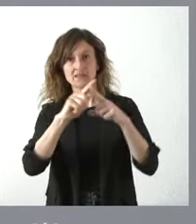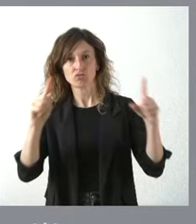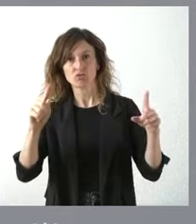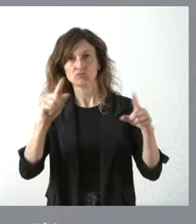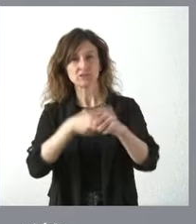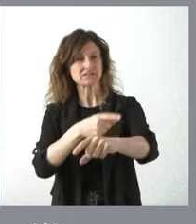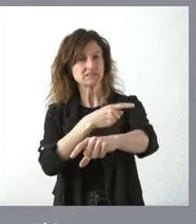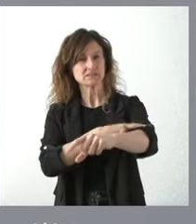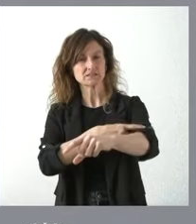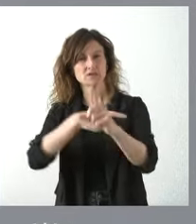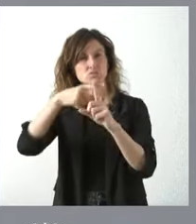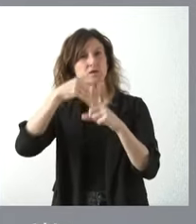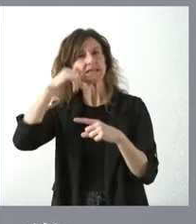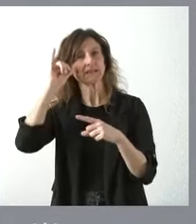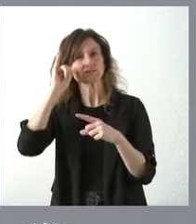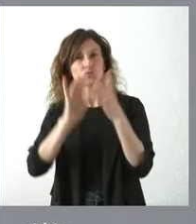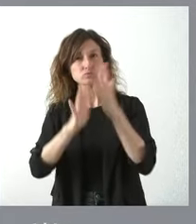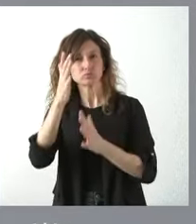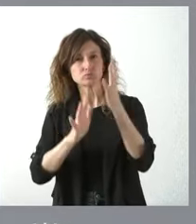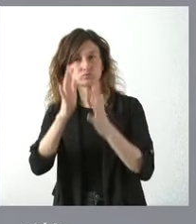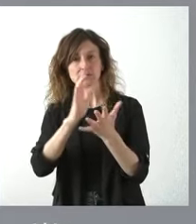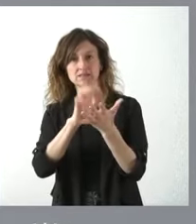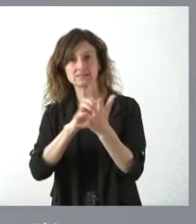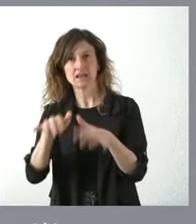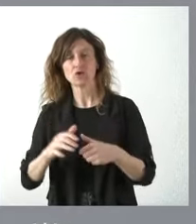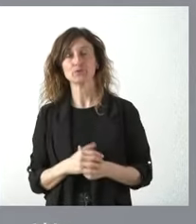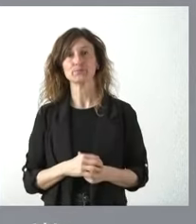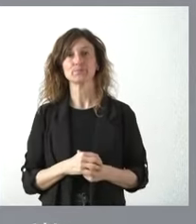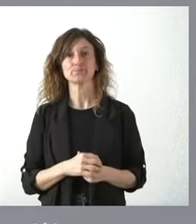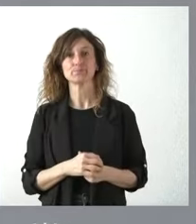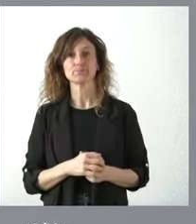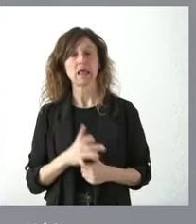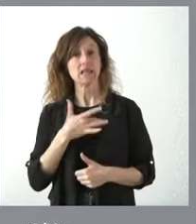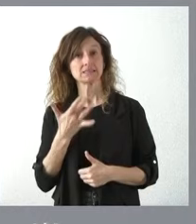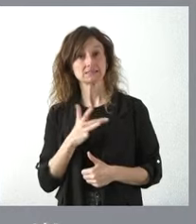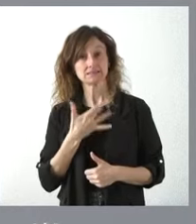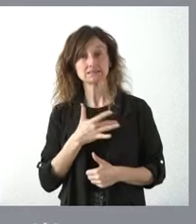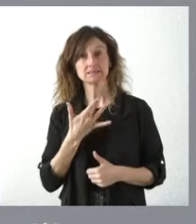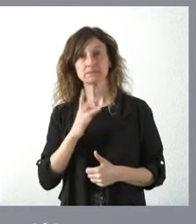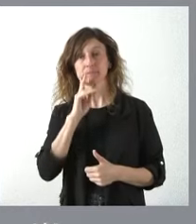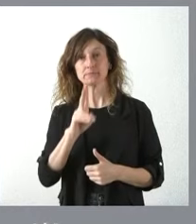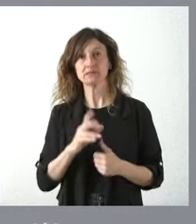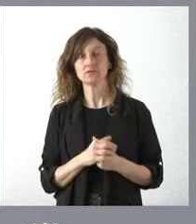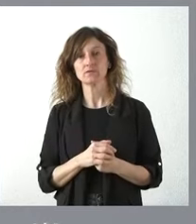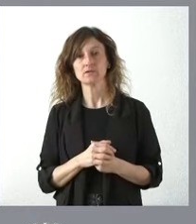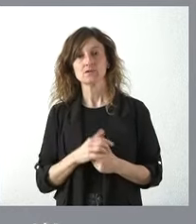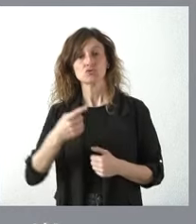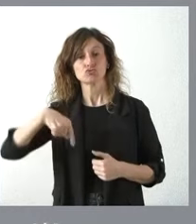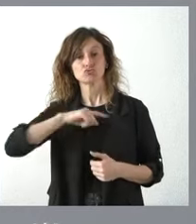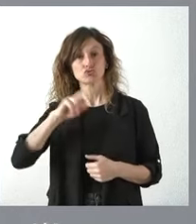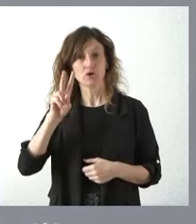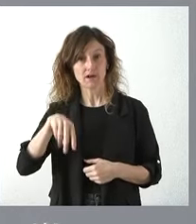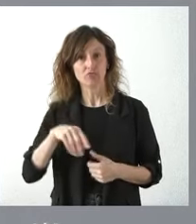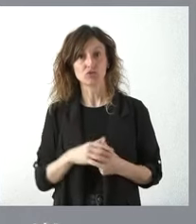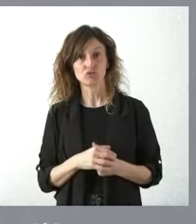extremadamente de riesgo para los incendios de nuestra comunidad autónoma. Desgraciadamente, tuvimos razón en